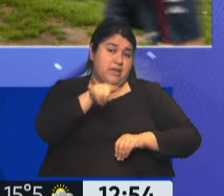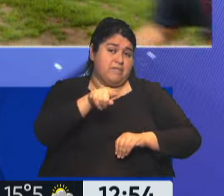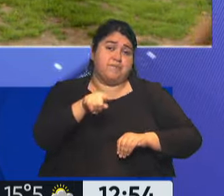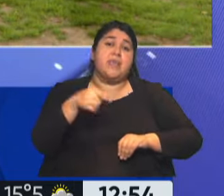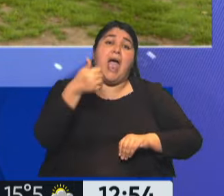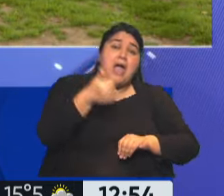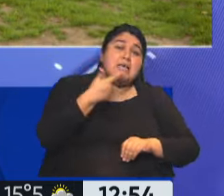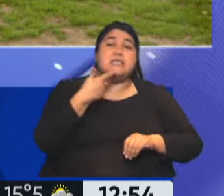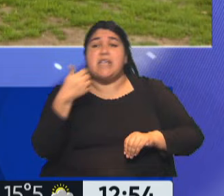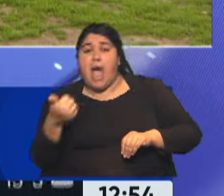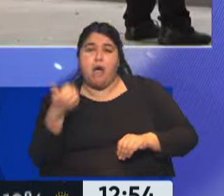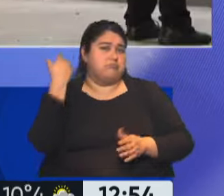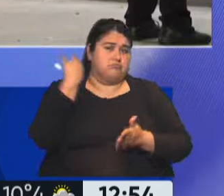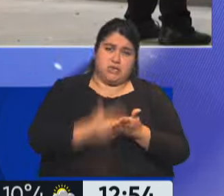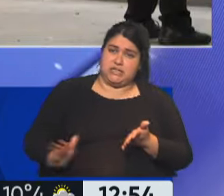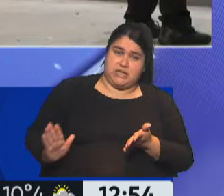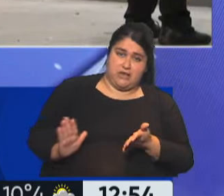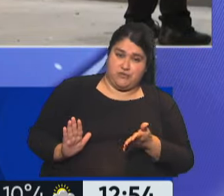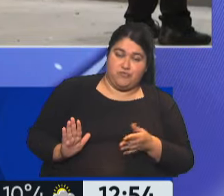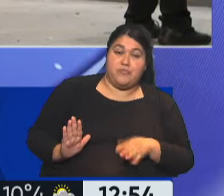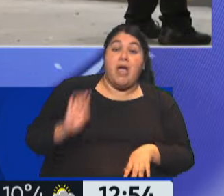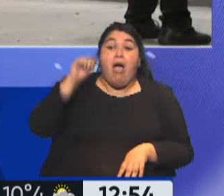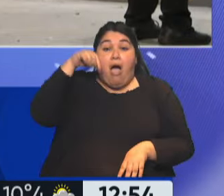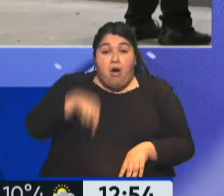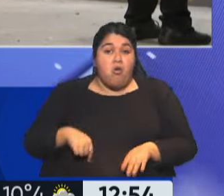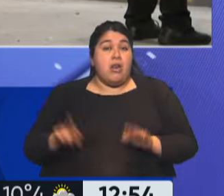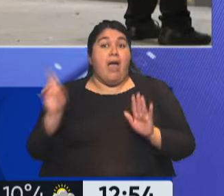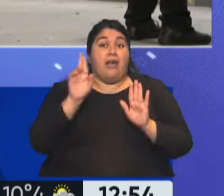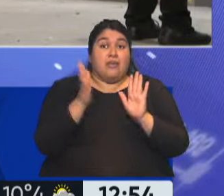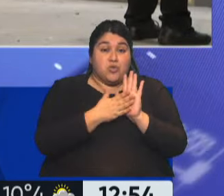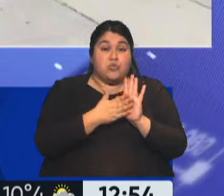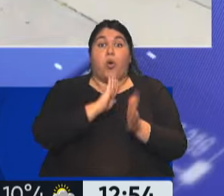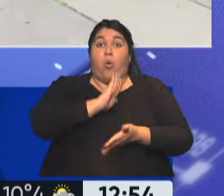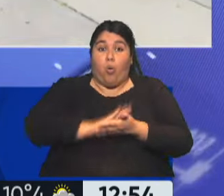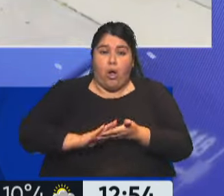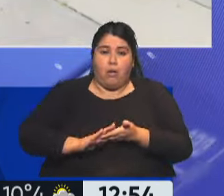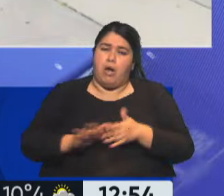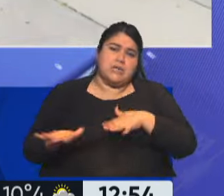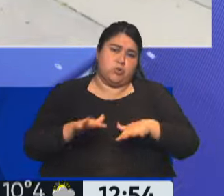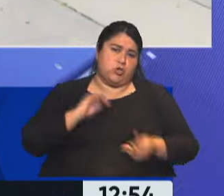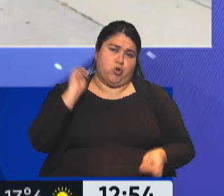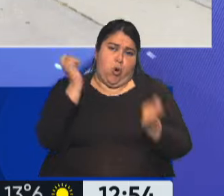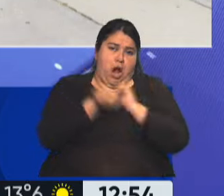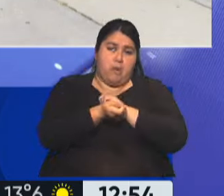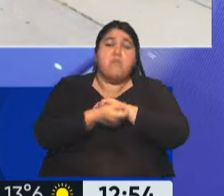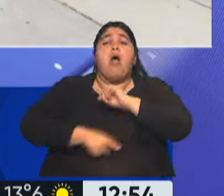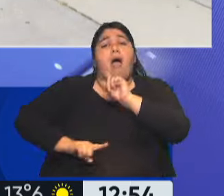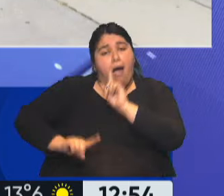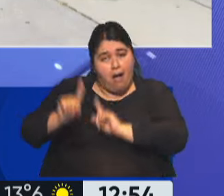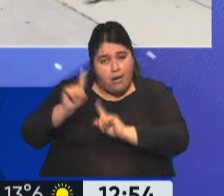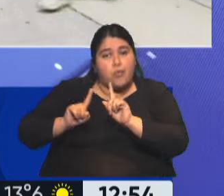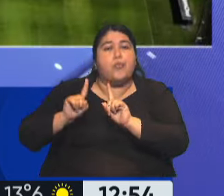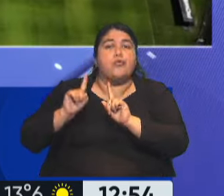sociedades anónimas deportivas. Claro, ahora con esta nueva resolución el panorama cambia. Hay algunos que por ahí no se